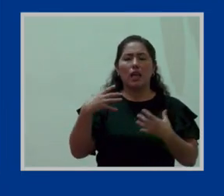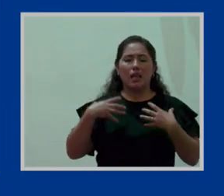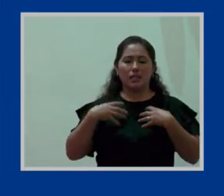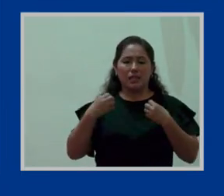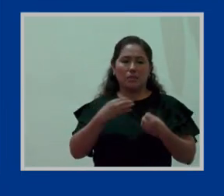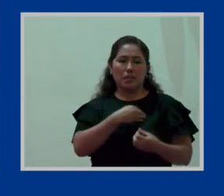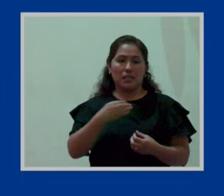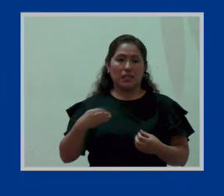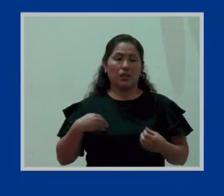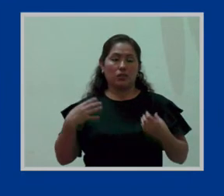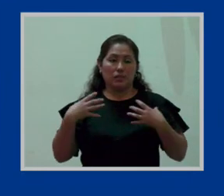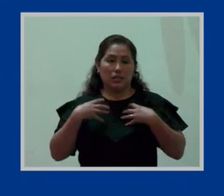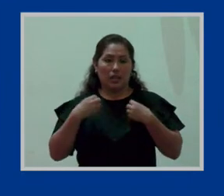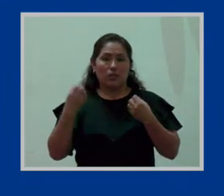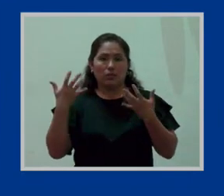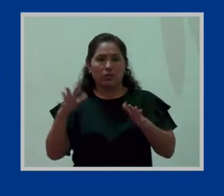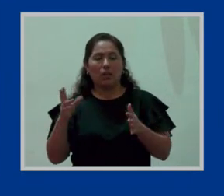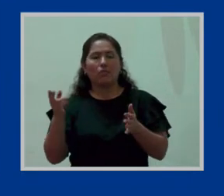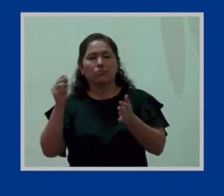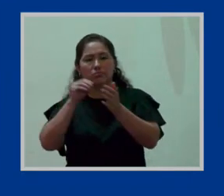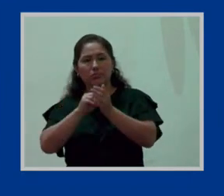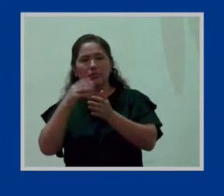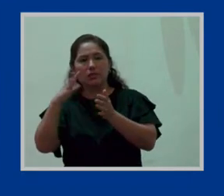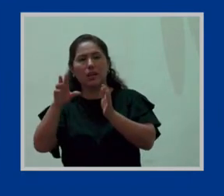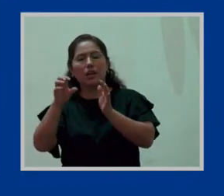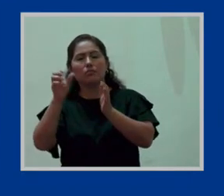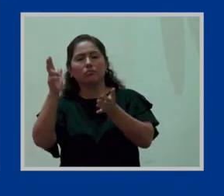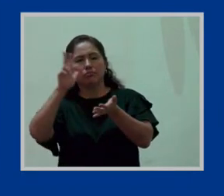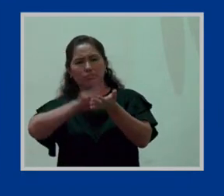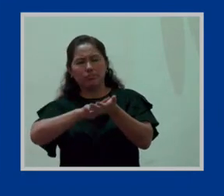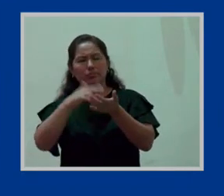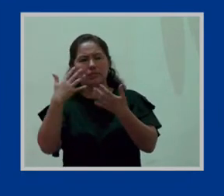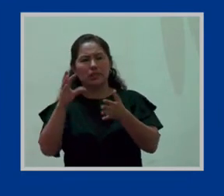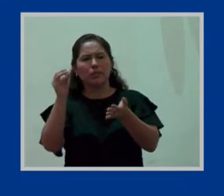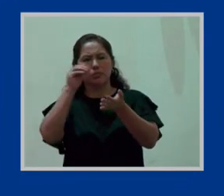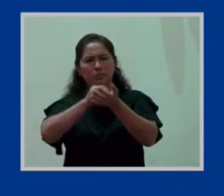en el decreto supremo 009 2006 S.A.